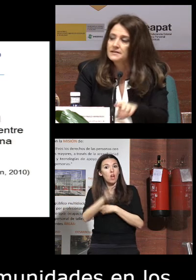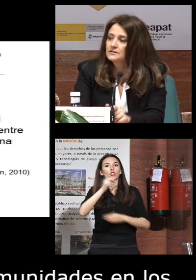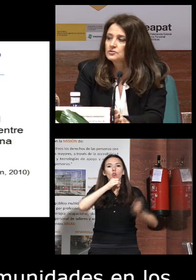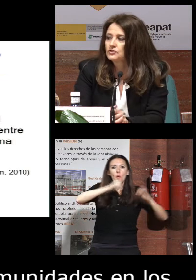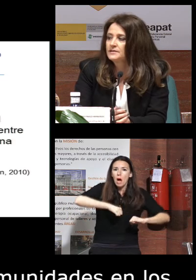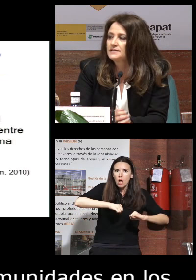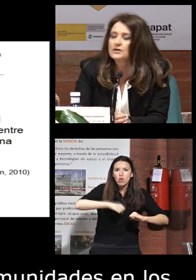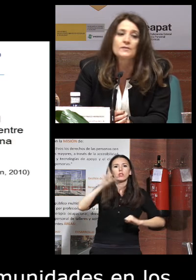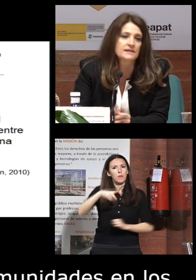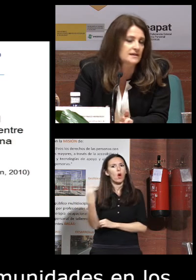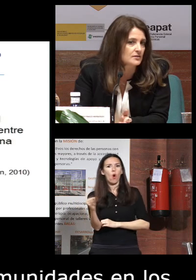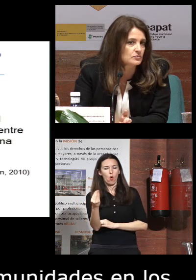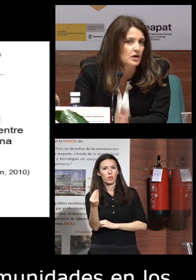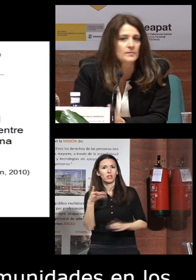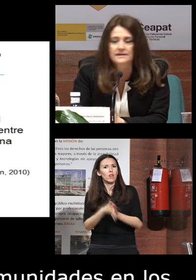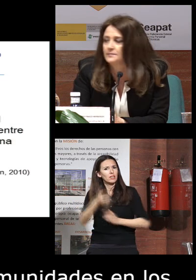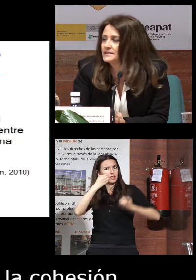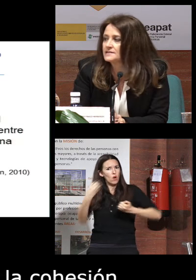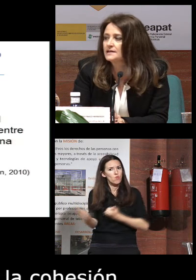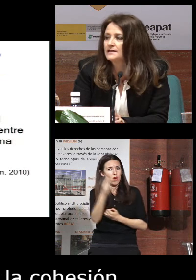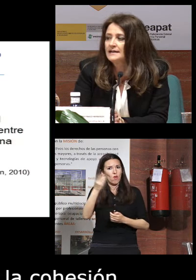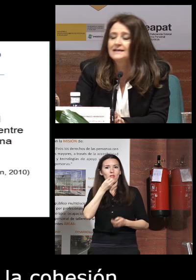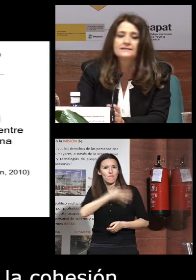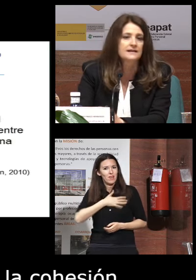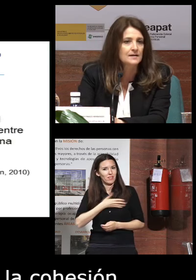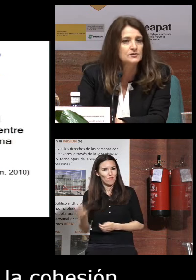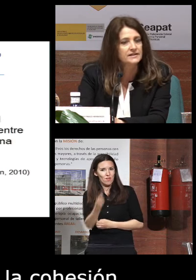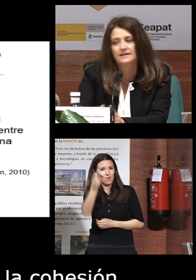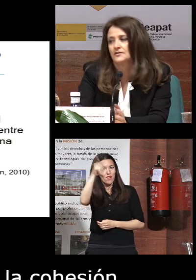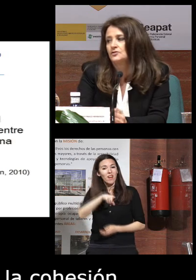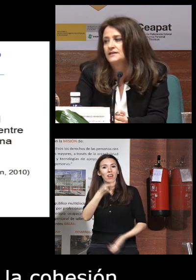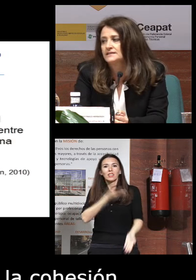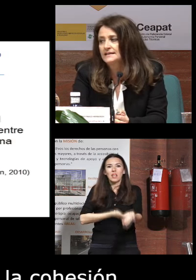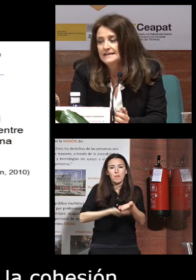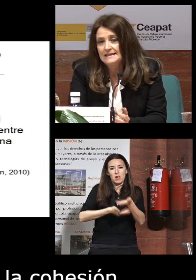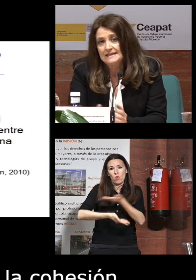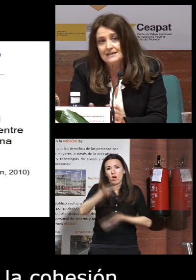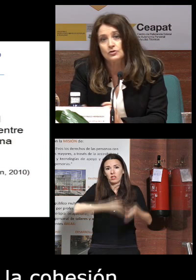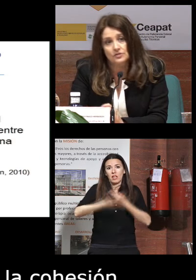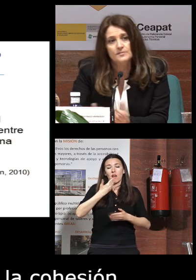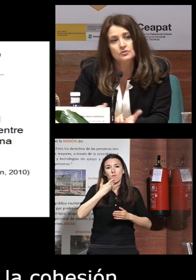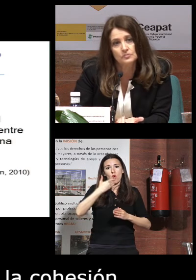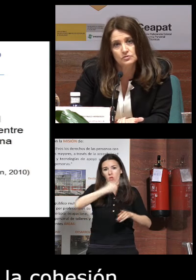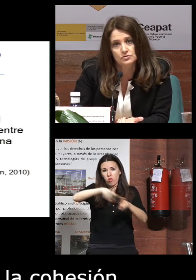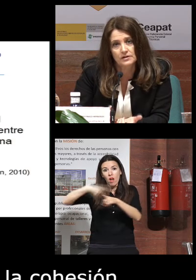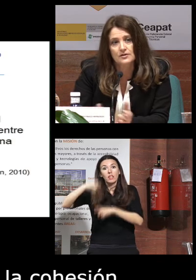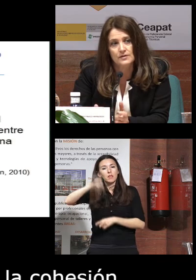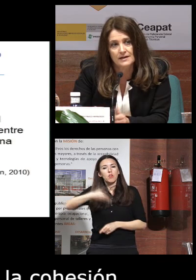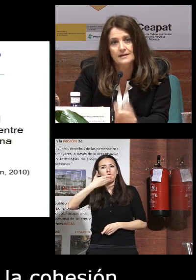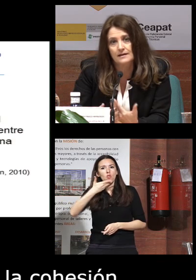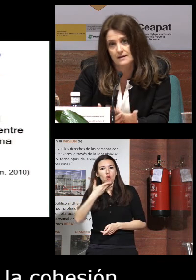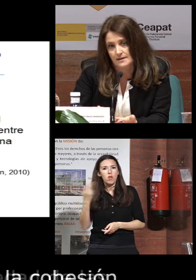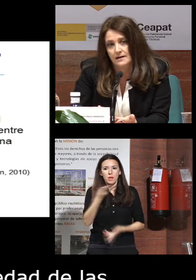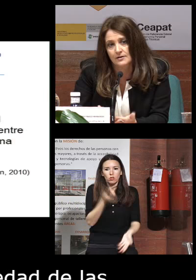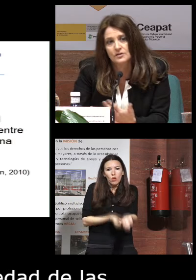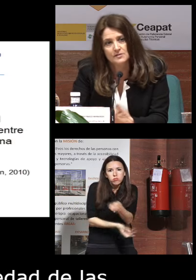también de los jóvenes aumentan la salud aumentan el bienestar el intercambio entre generaciones y el conocimiento mutuo que ayuda